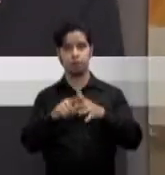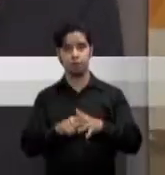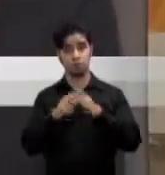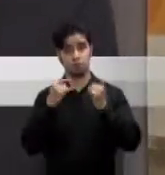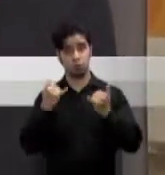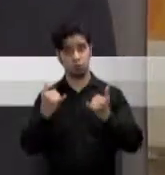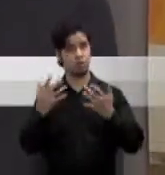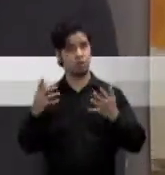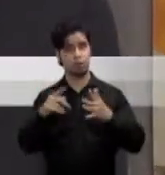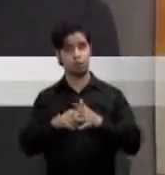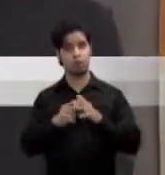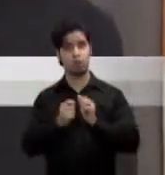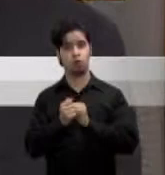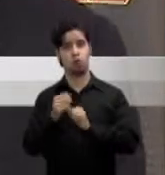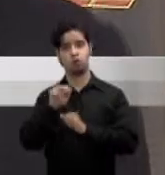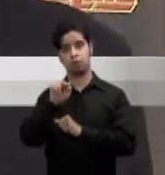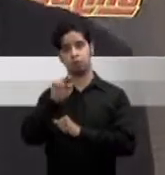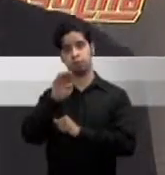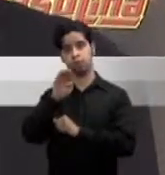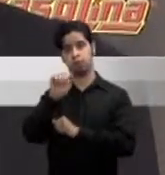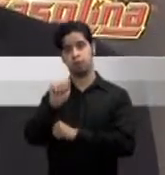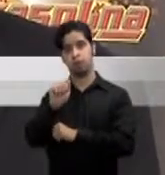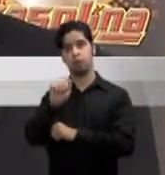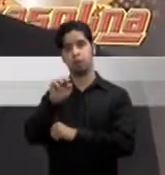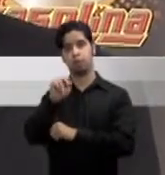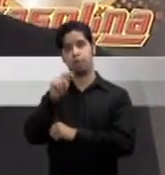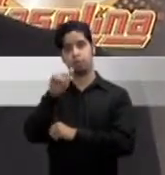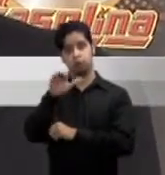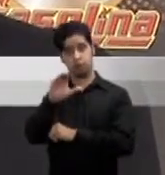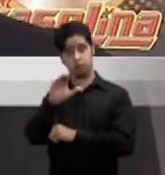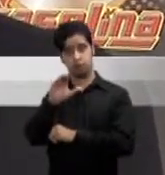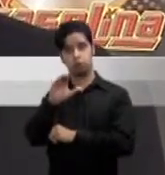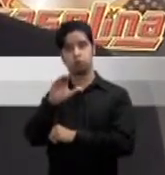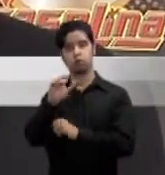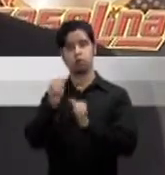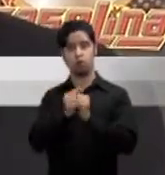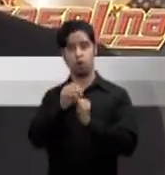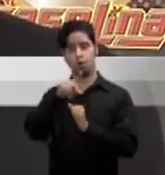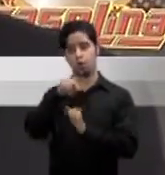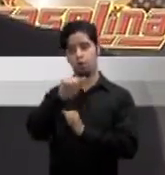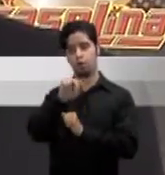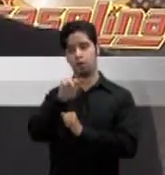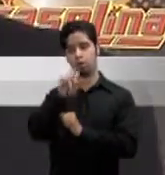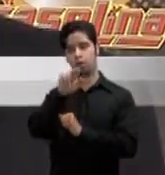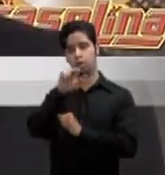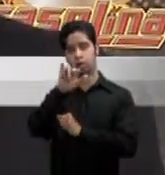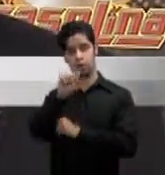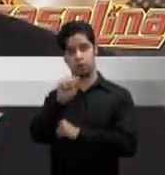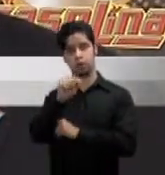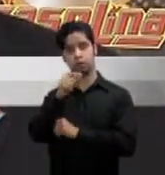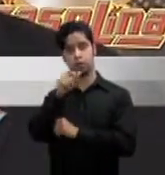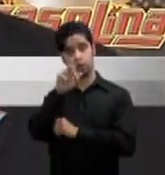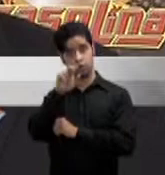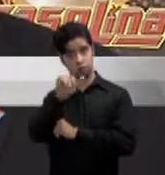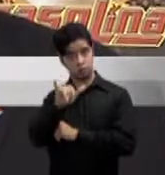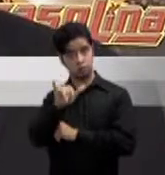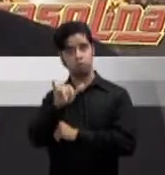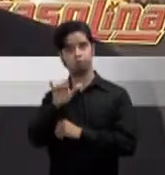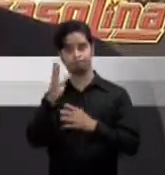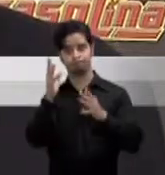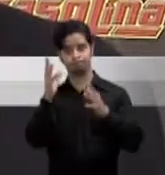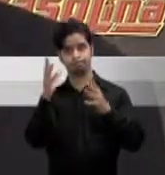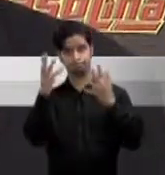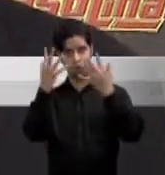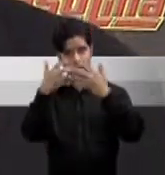entre los maíz de orlando y la compañía panamerican grain con sus productos gasolina cuadra perfectamente con